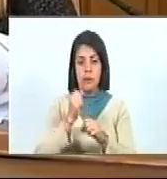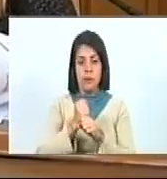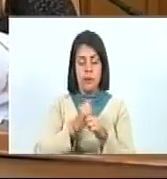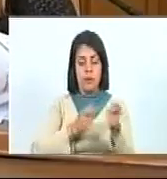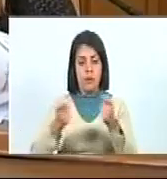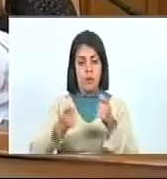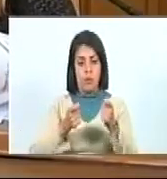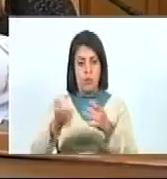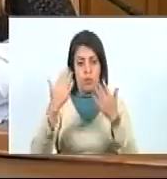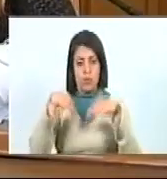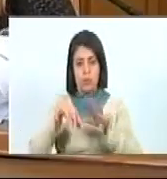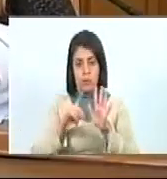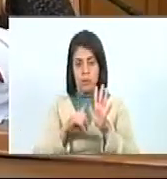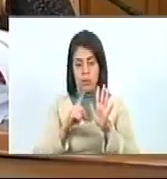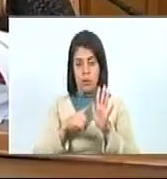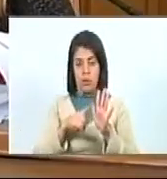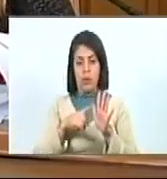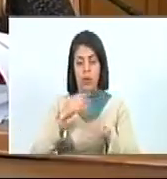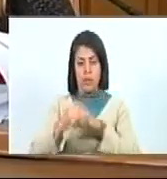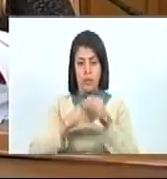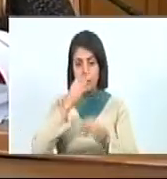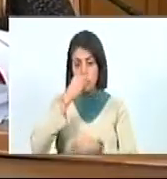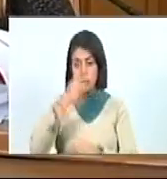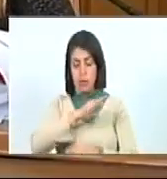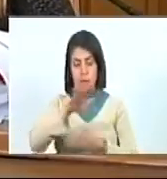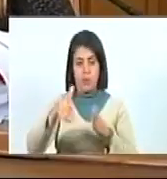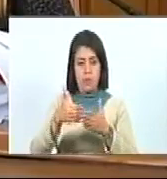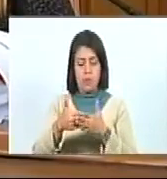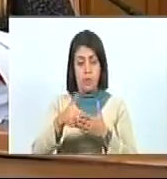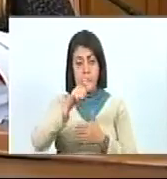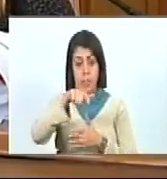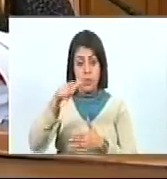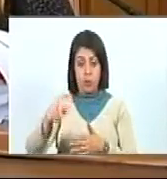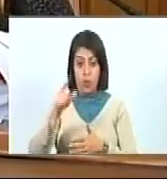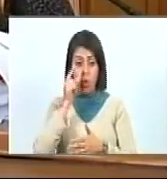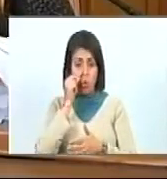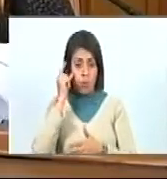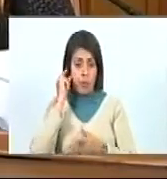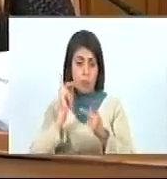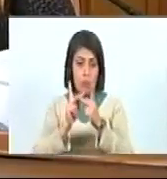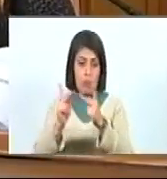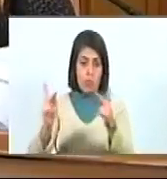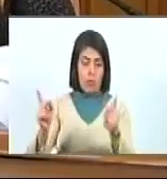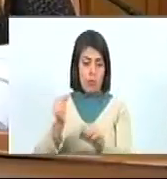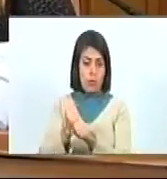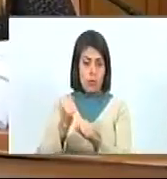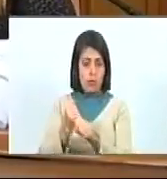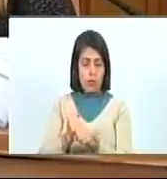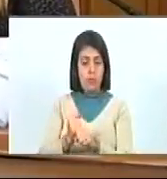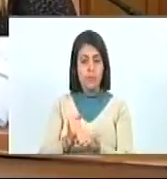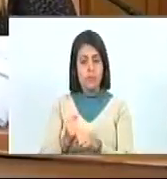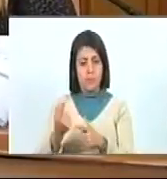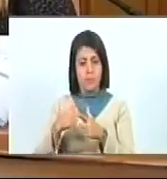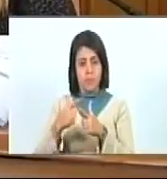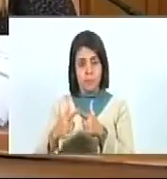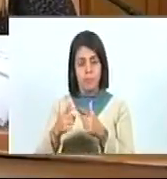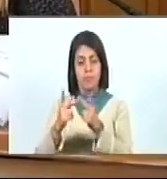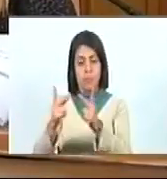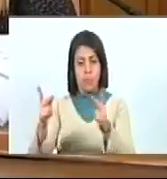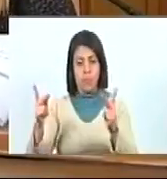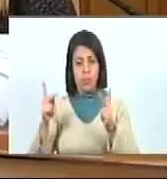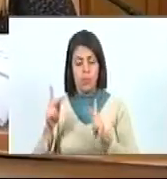control. 5. asegurar que las funcionarias y funcionarios públicos, empleadas o empleados